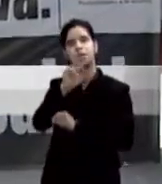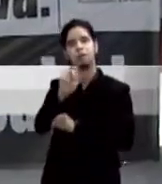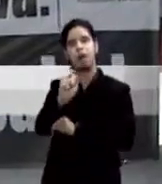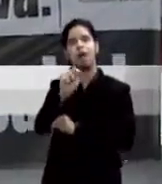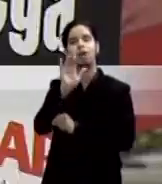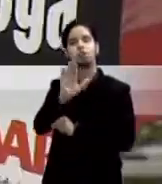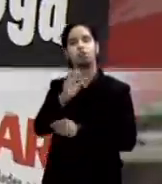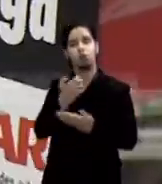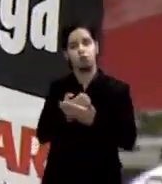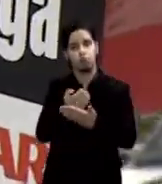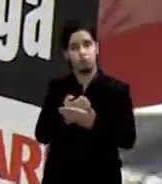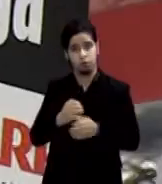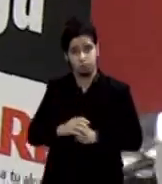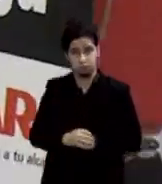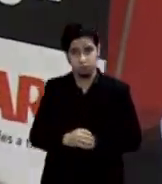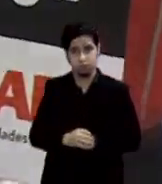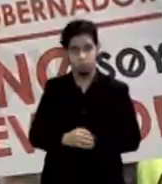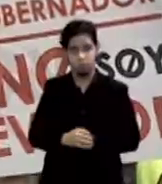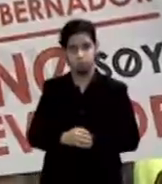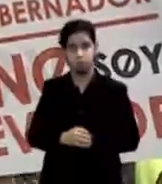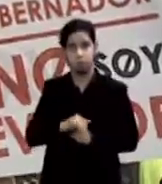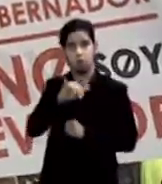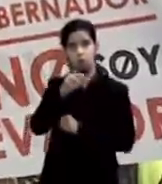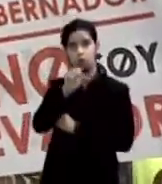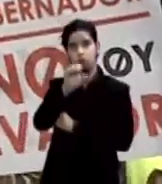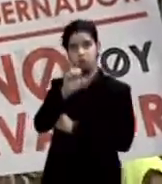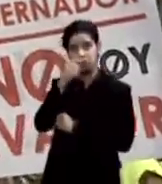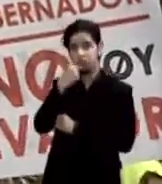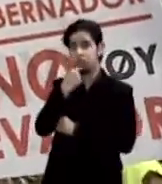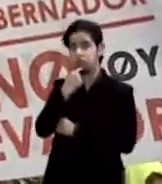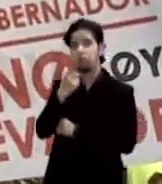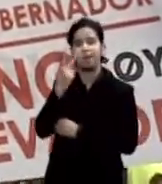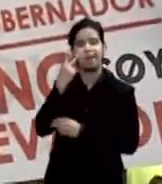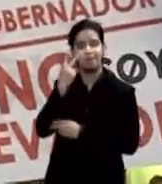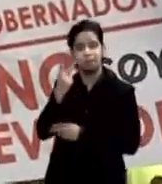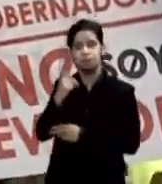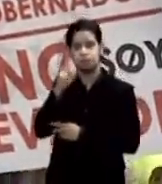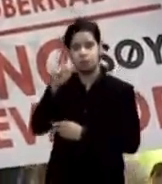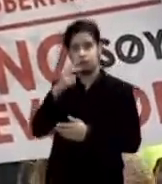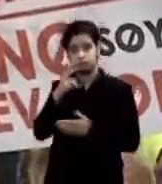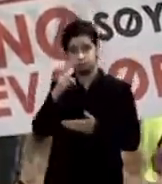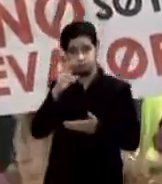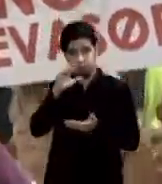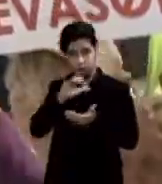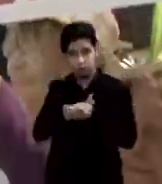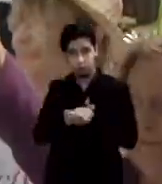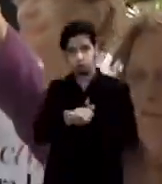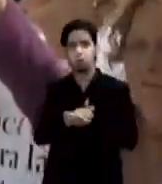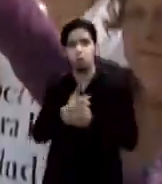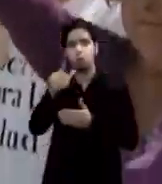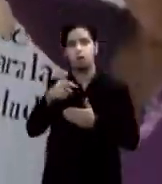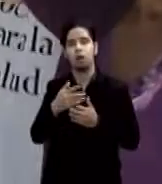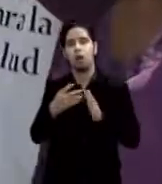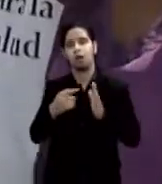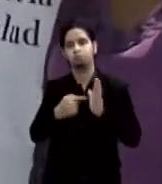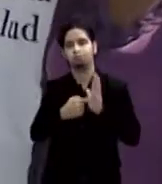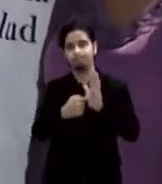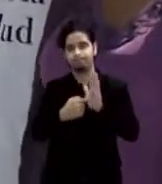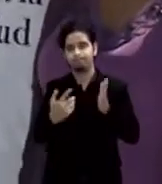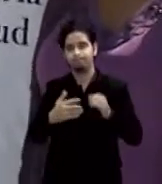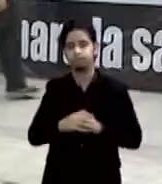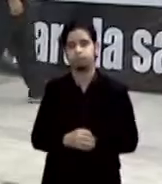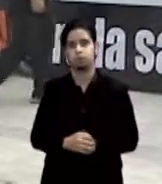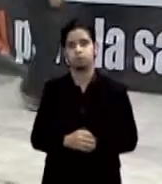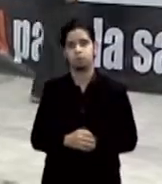estatal de esta firma jose acarón dijo que hay que ver para creer en el anuncio hecho por el presidente de la cámara alivia a